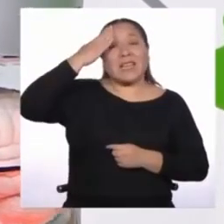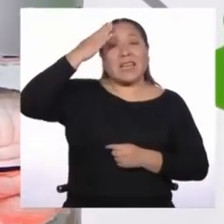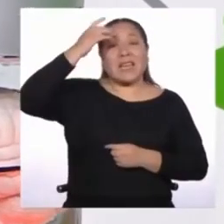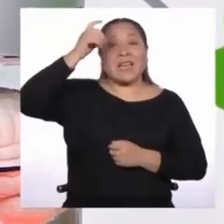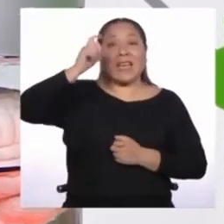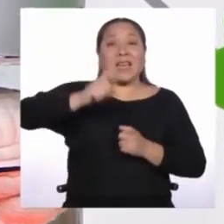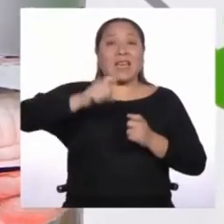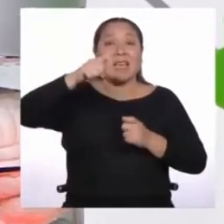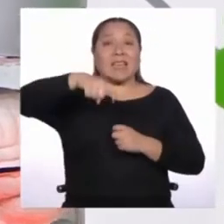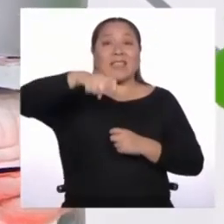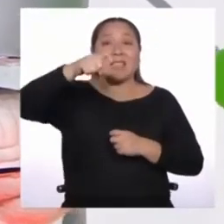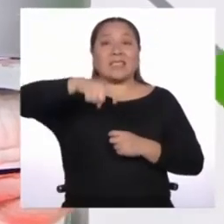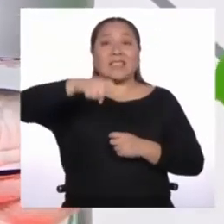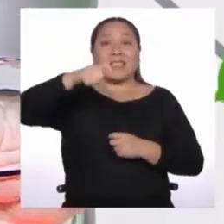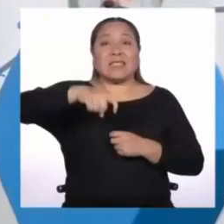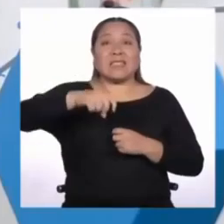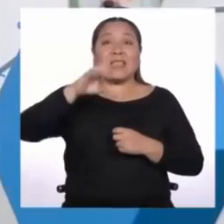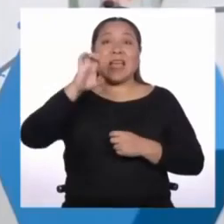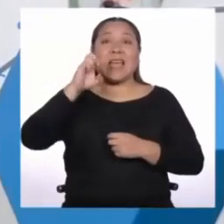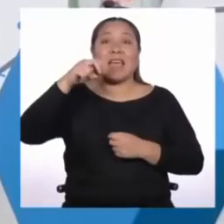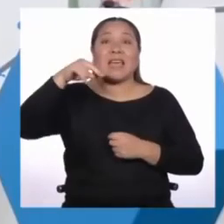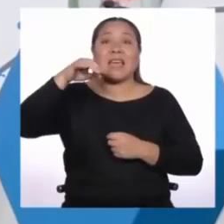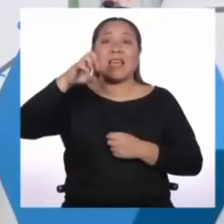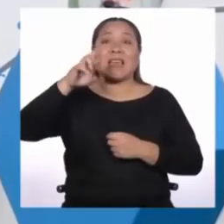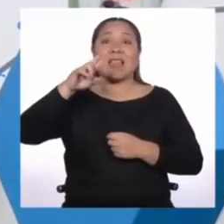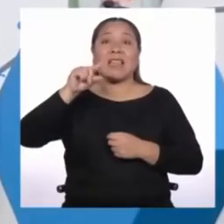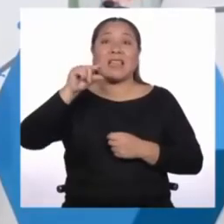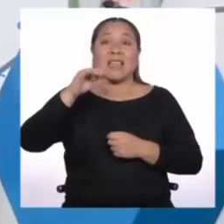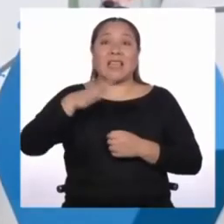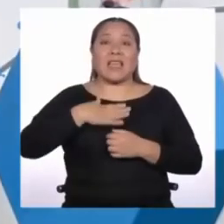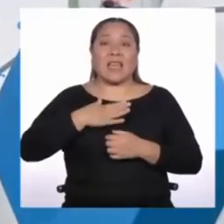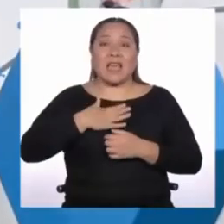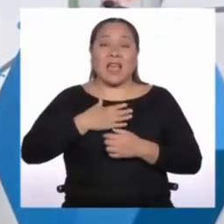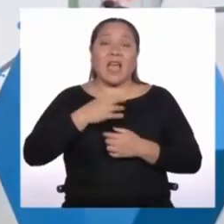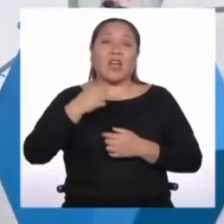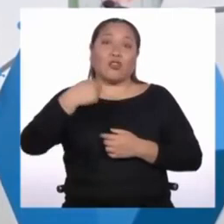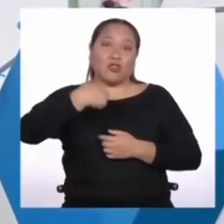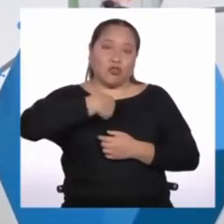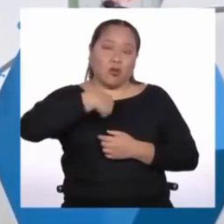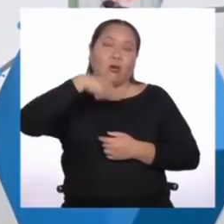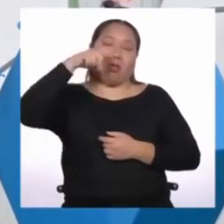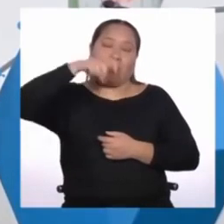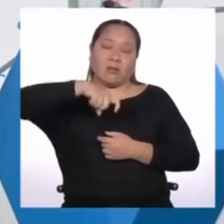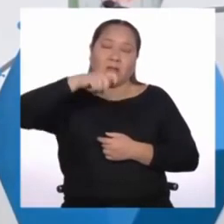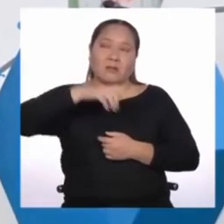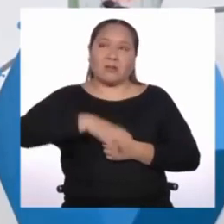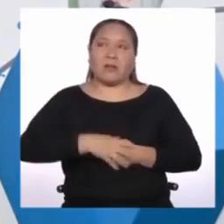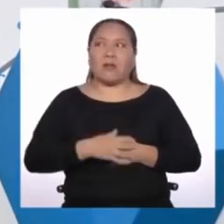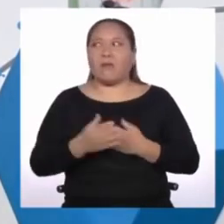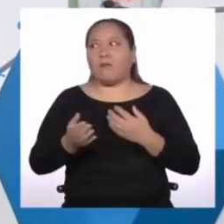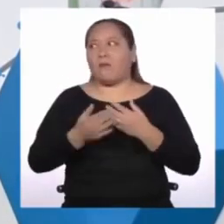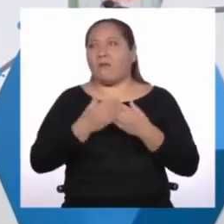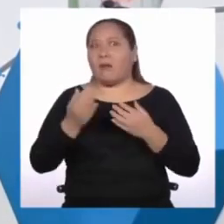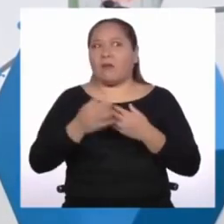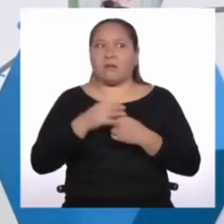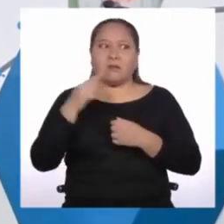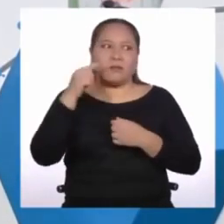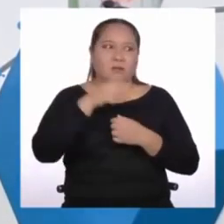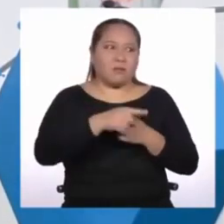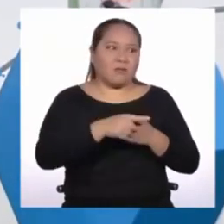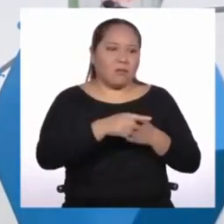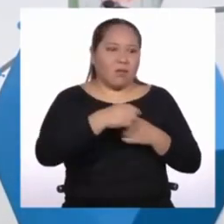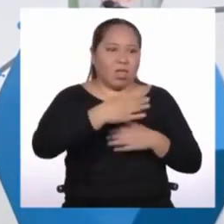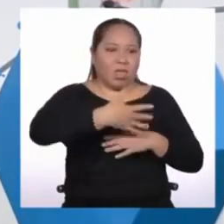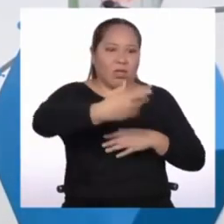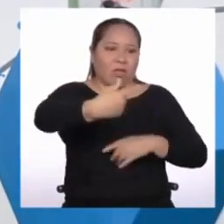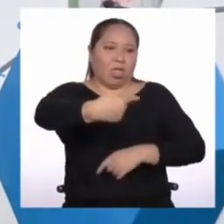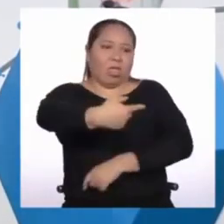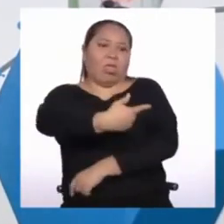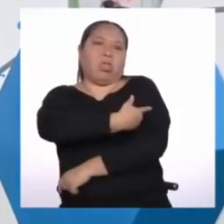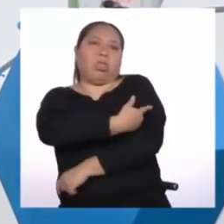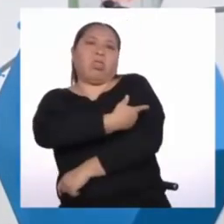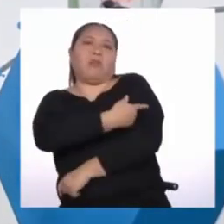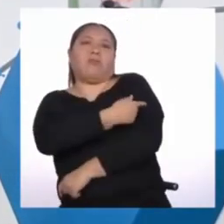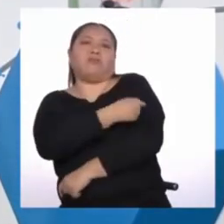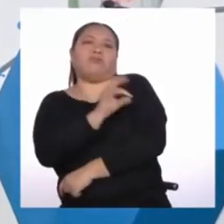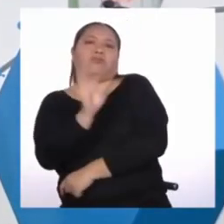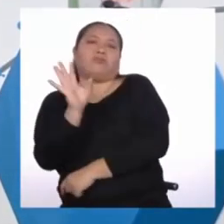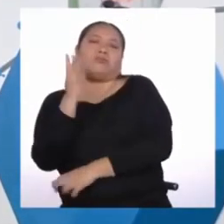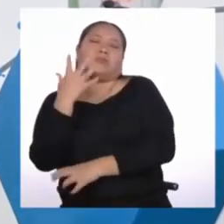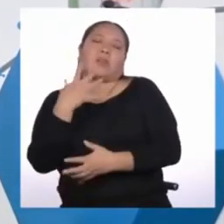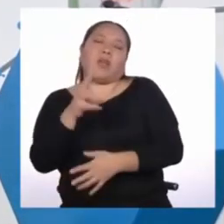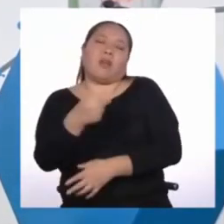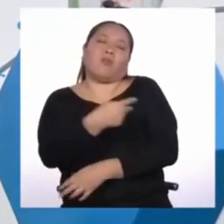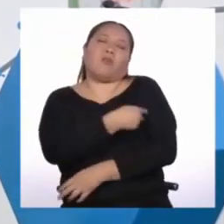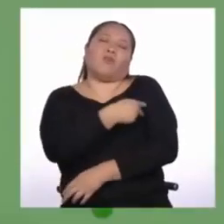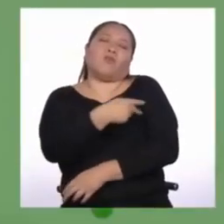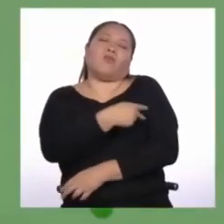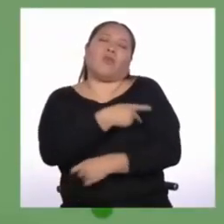energía ahora soy yo. ¿Y qué fácil sería ser como Delta y simplemente poder enchufarme un cable y recargarme con